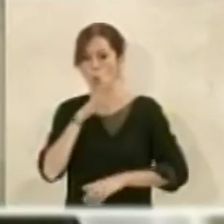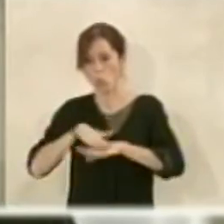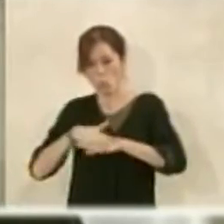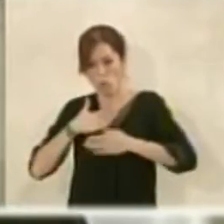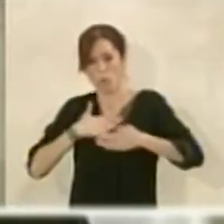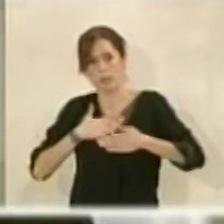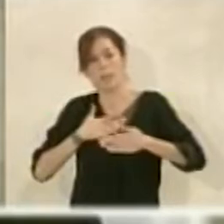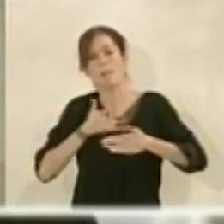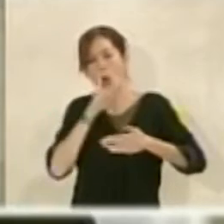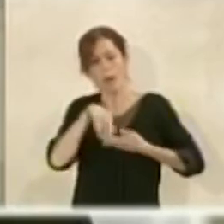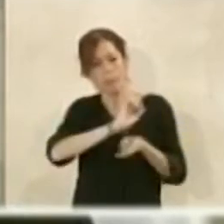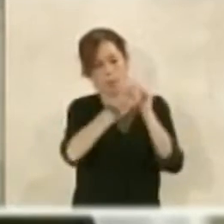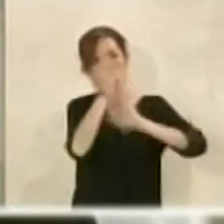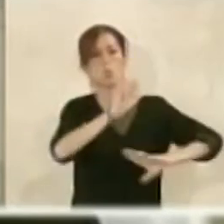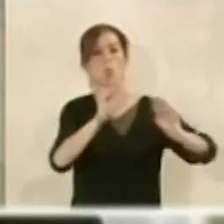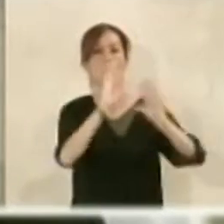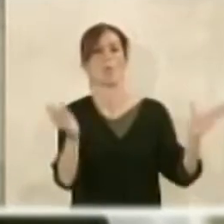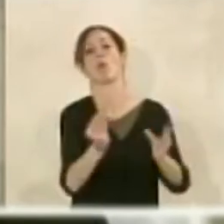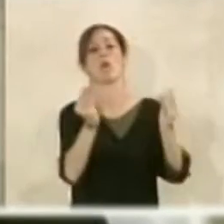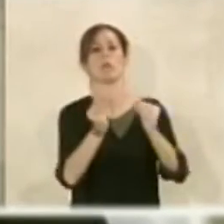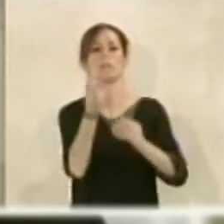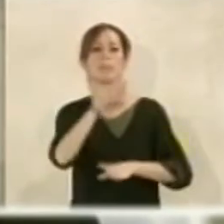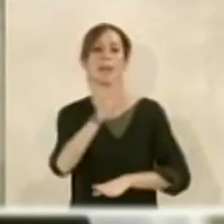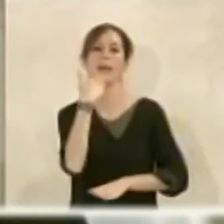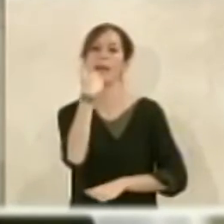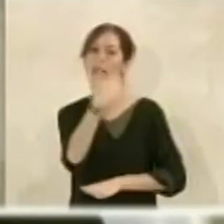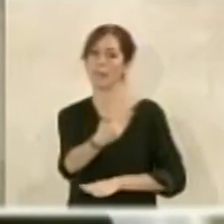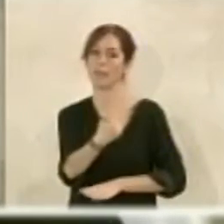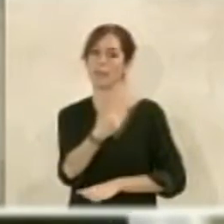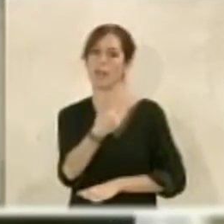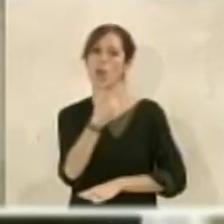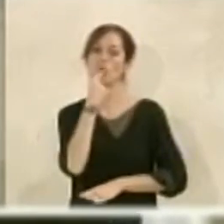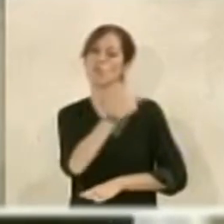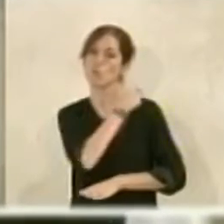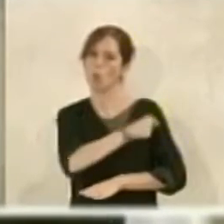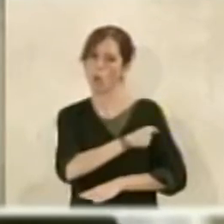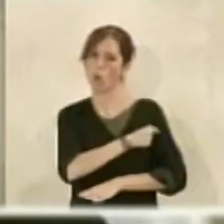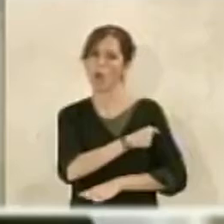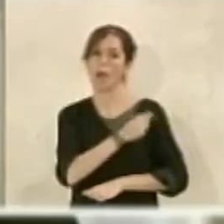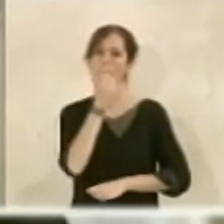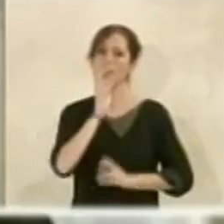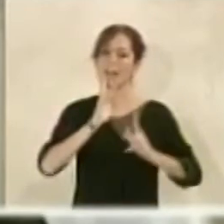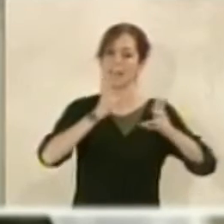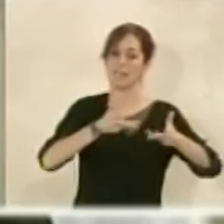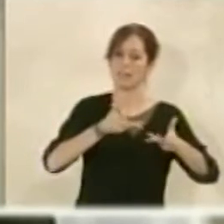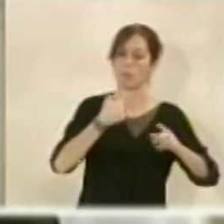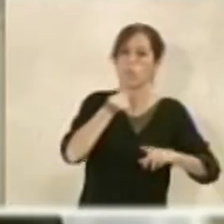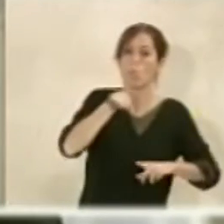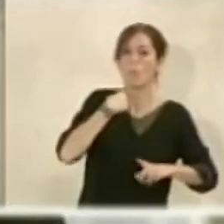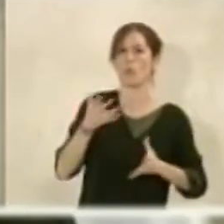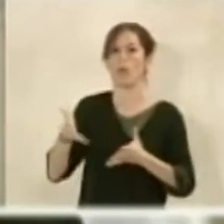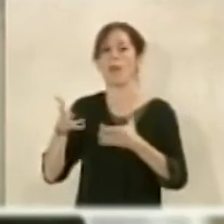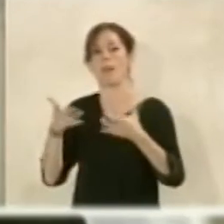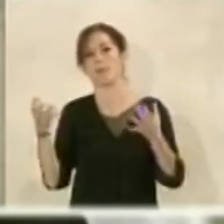pero creo que la solución es mucho mejor y también pues agradecer la generosidad de la Cruz Roja que pierden un bien residencial por ganar un bien